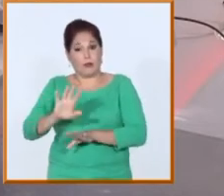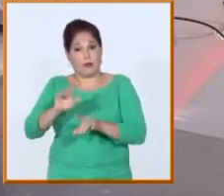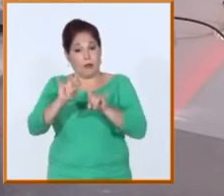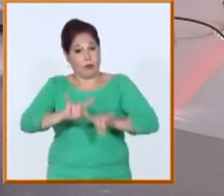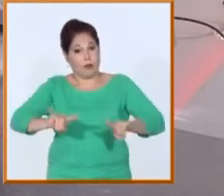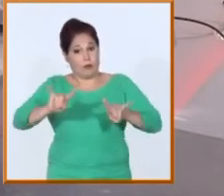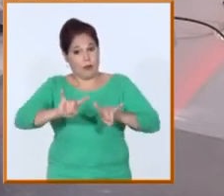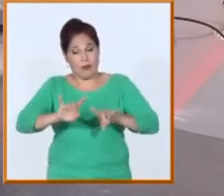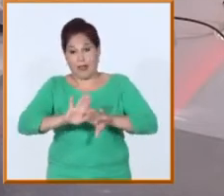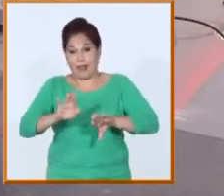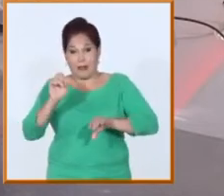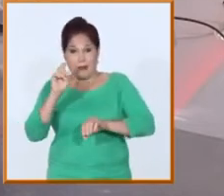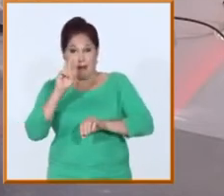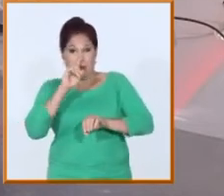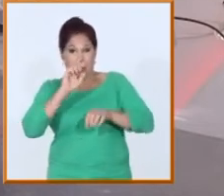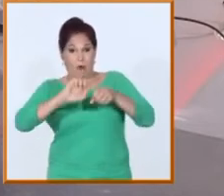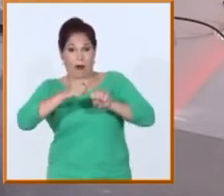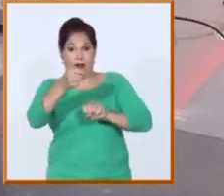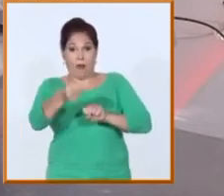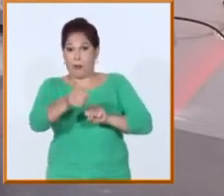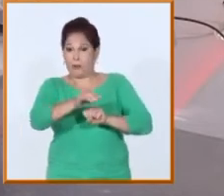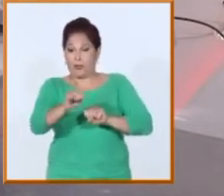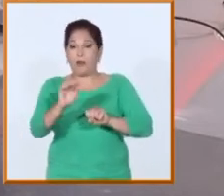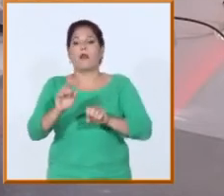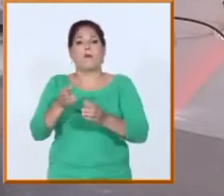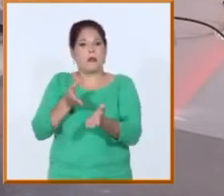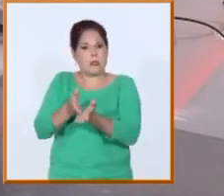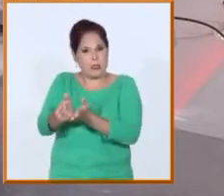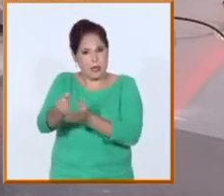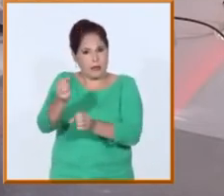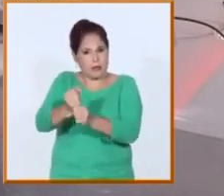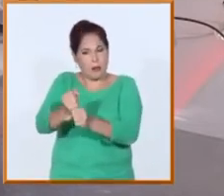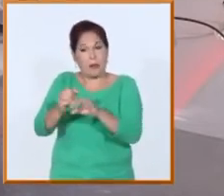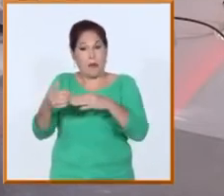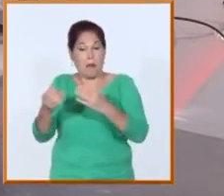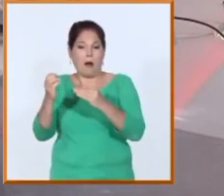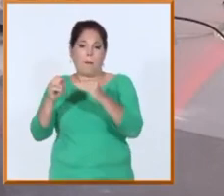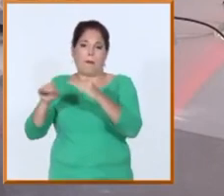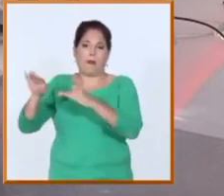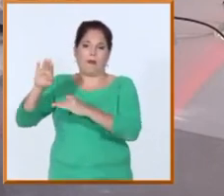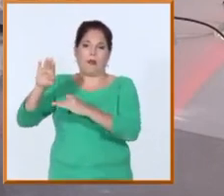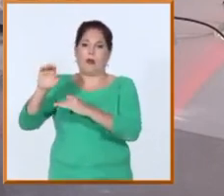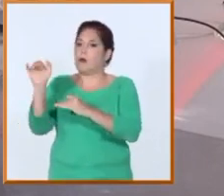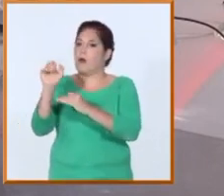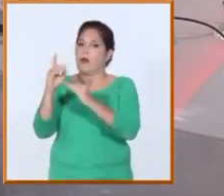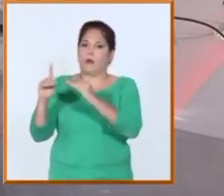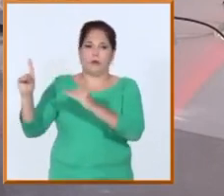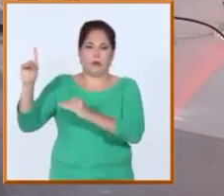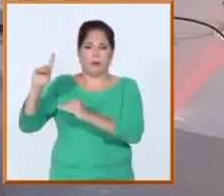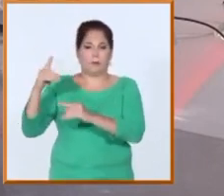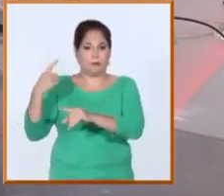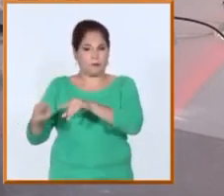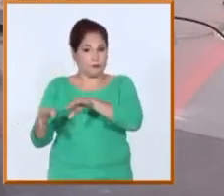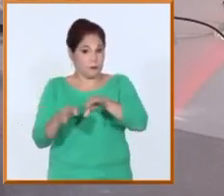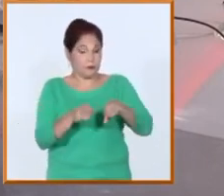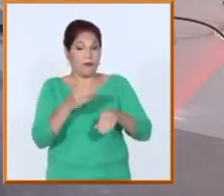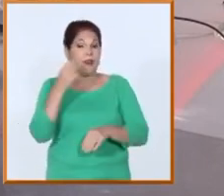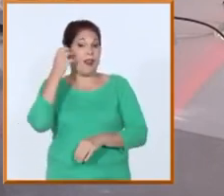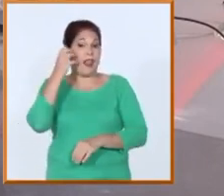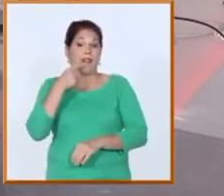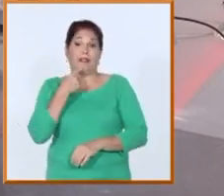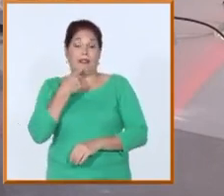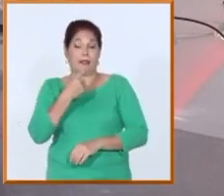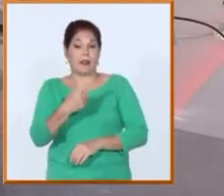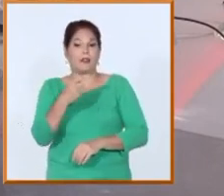los retornos pudiéramos decir de la educación superior ha sido los cursos por encuentro que en algún momento fueron una